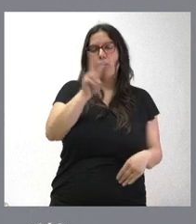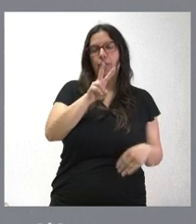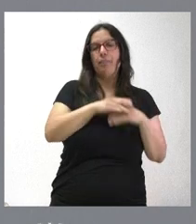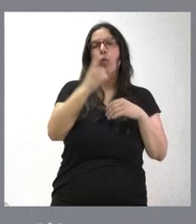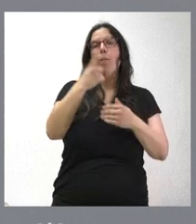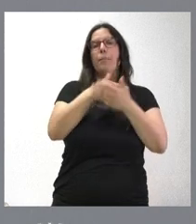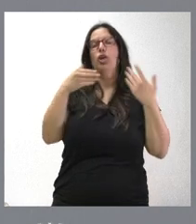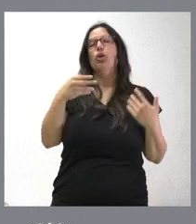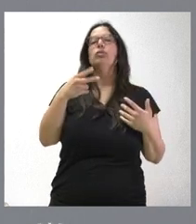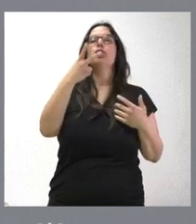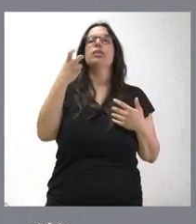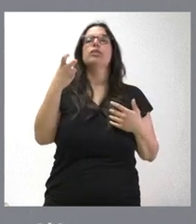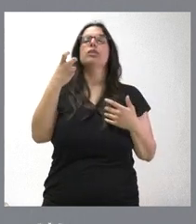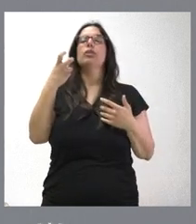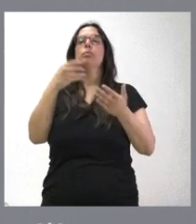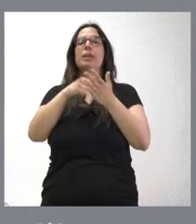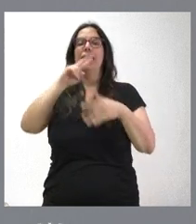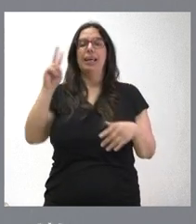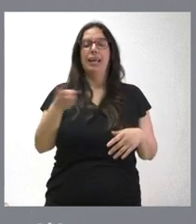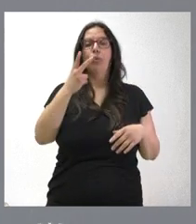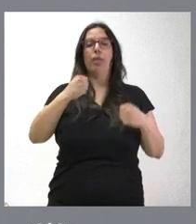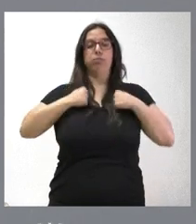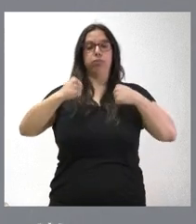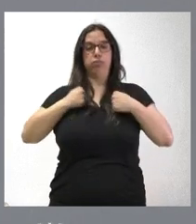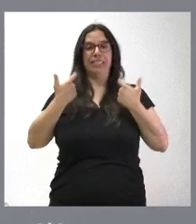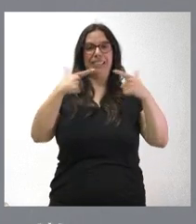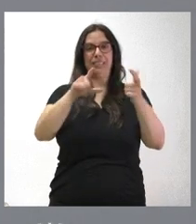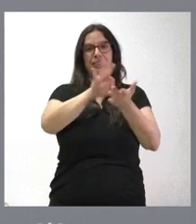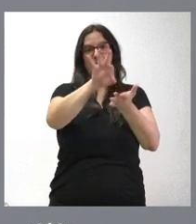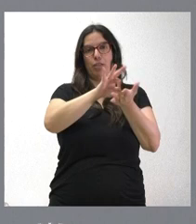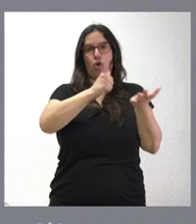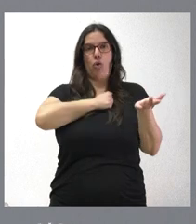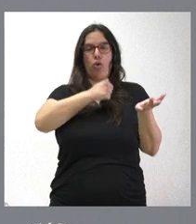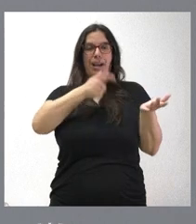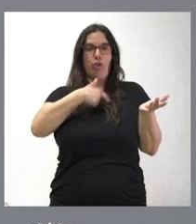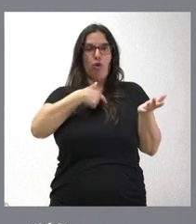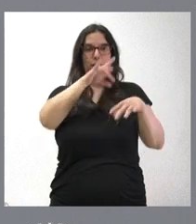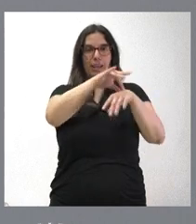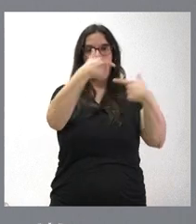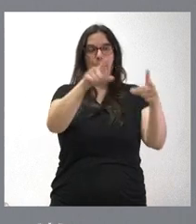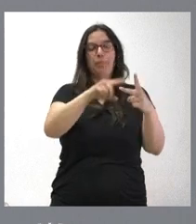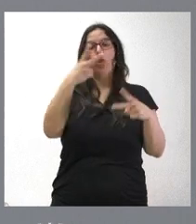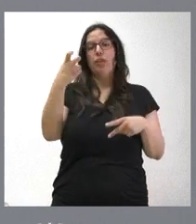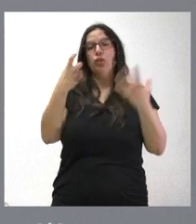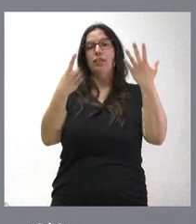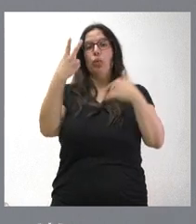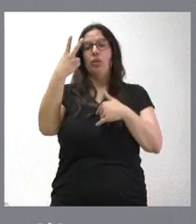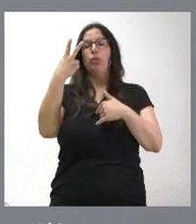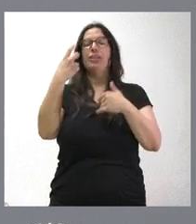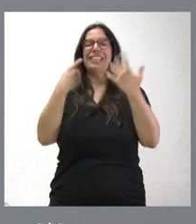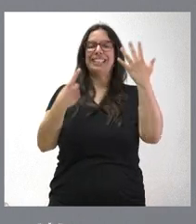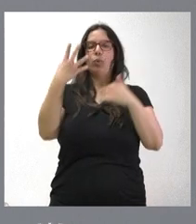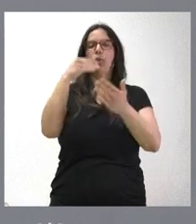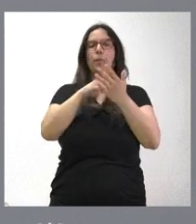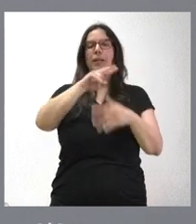desfibriladores con destino al servicio de cardiología del hospital y doscientos sesenta y cuatro mil euros para el suministro de